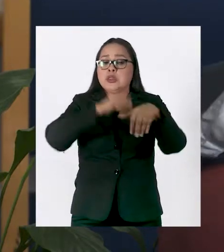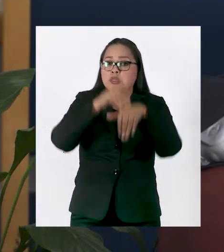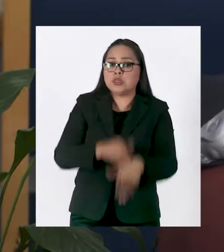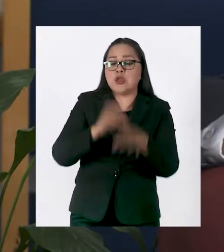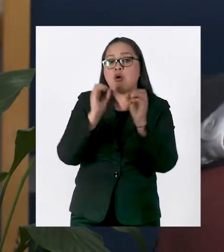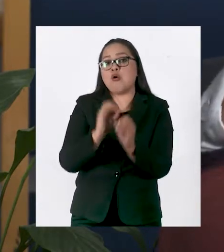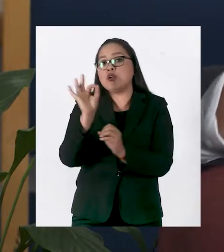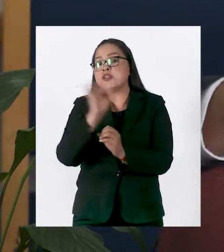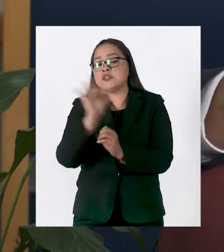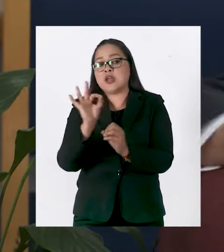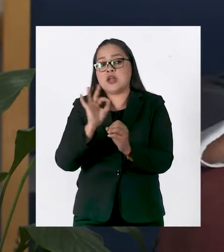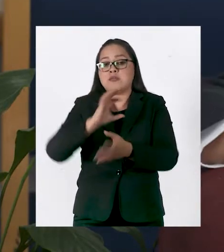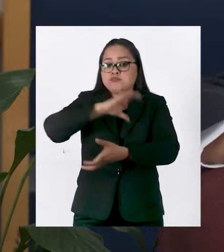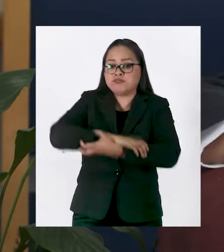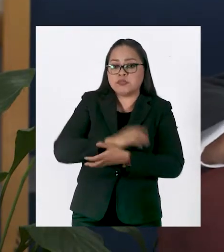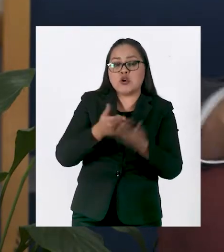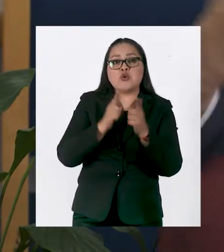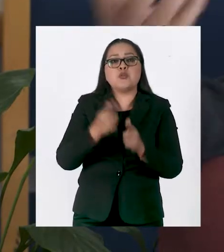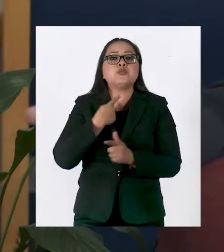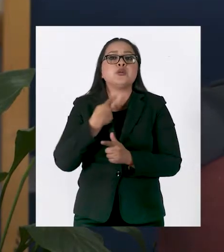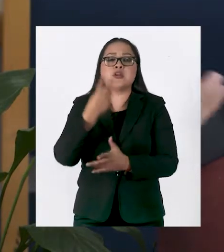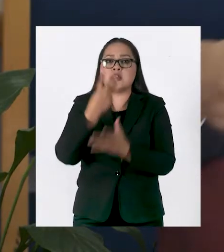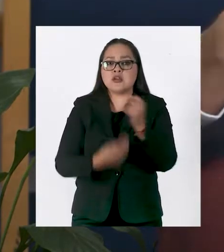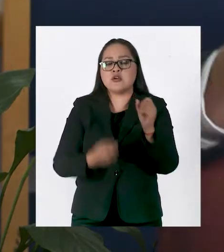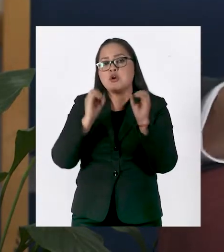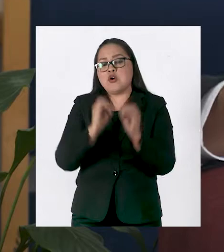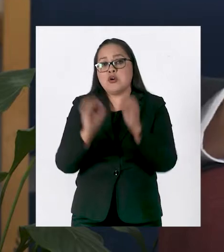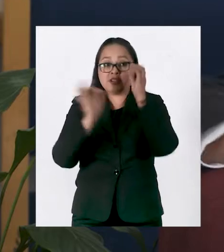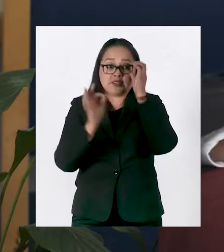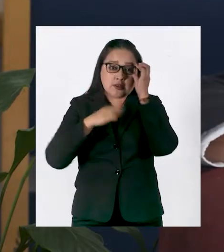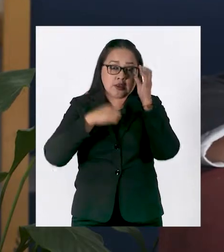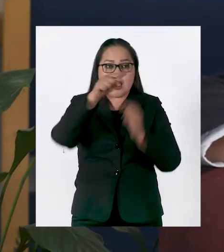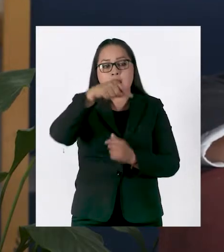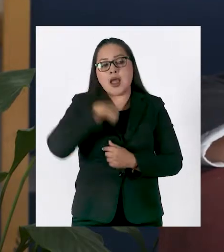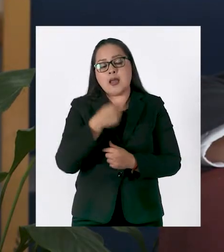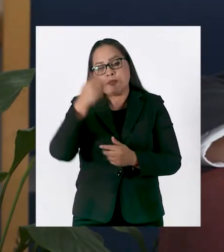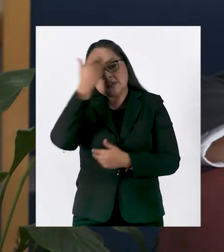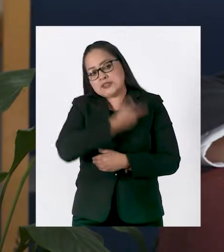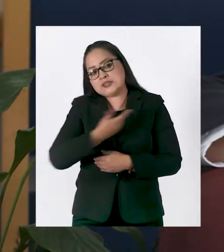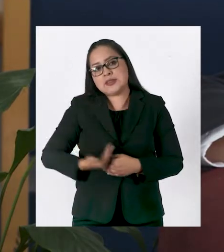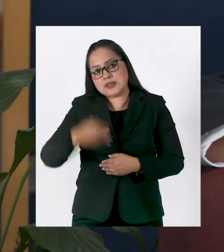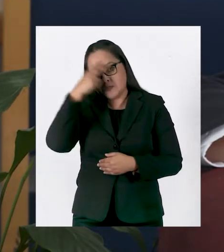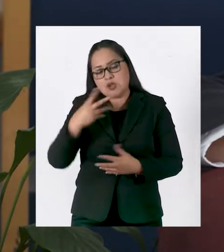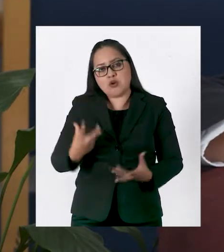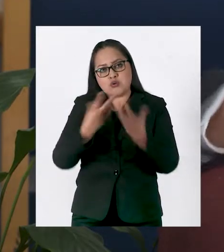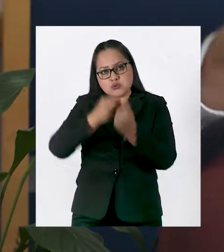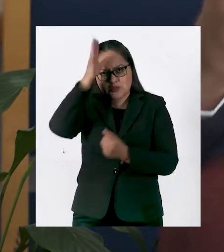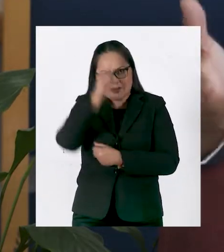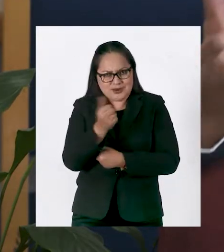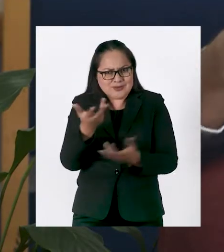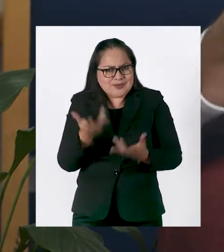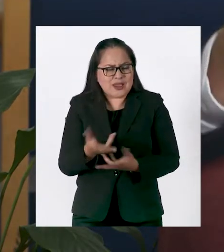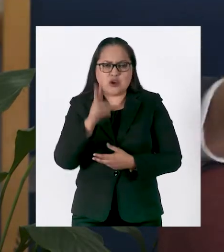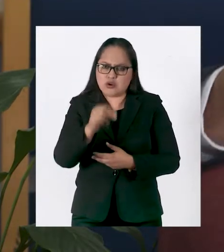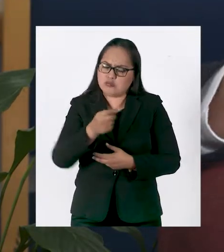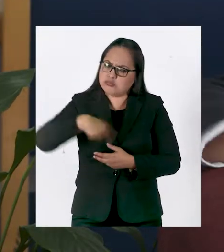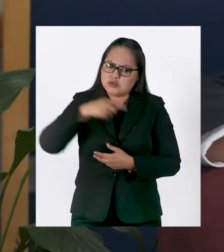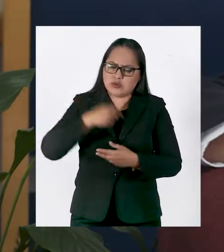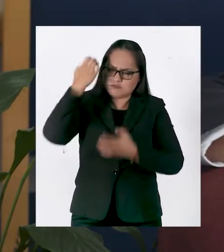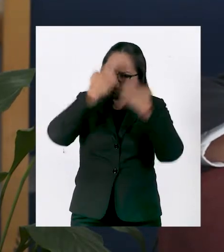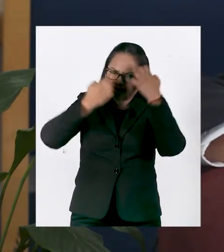solo porque lo está proponiendo el grupo del PT o el grupo La Coalición Juntos Haremos Historia o porque